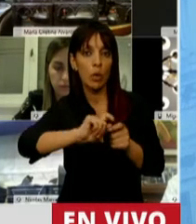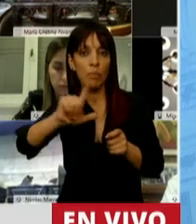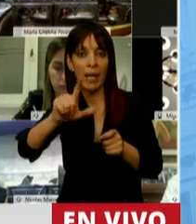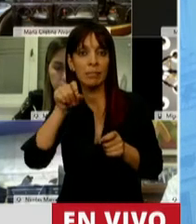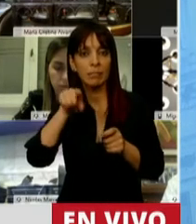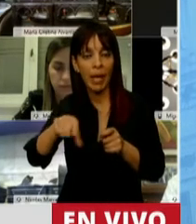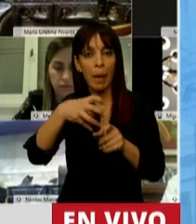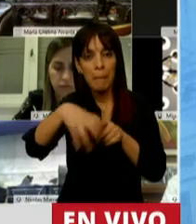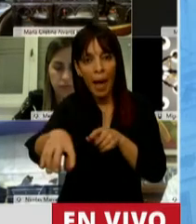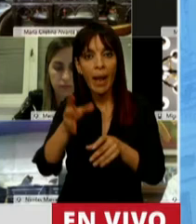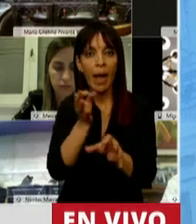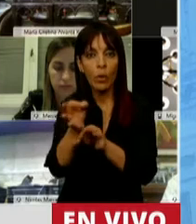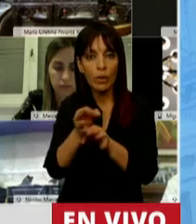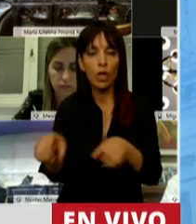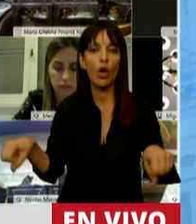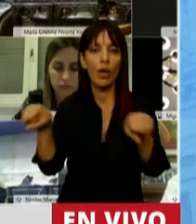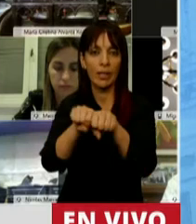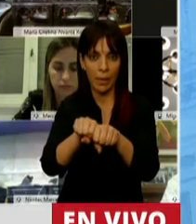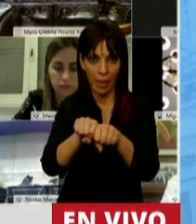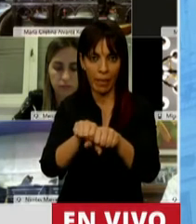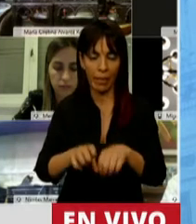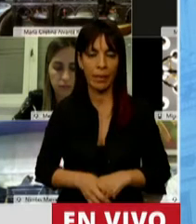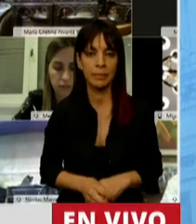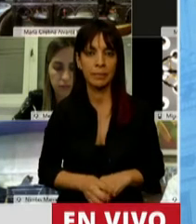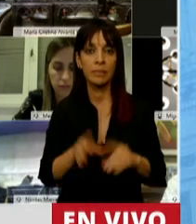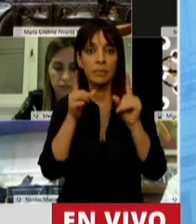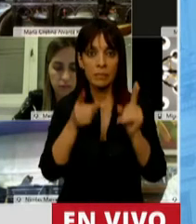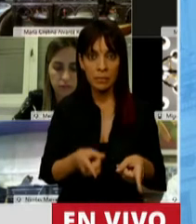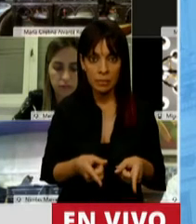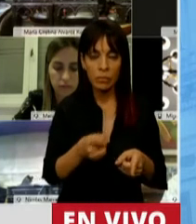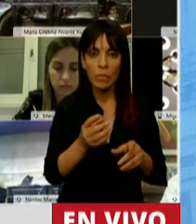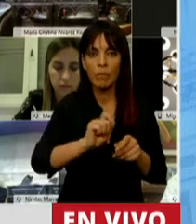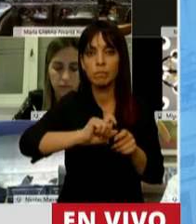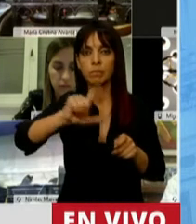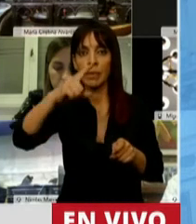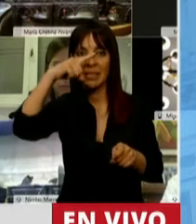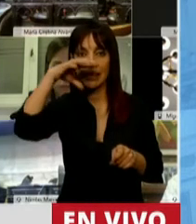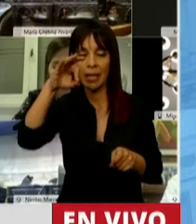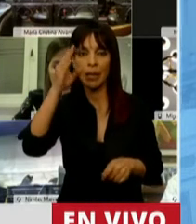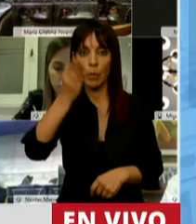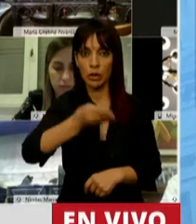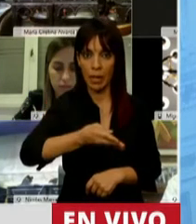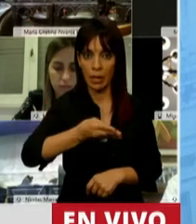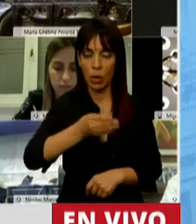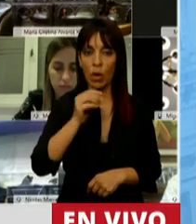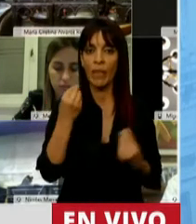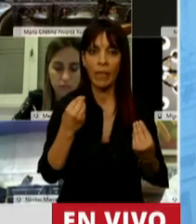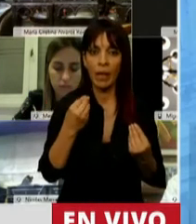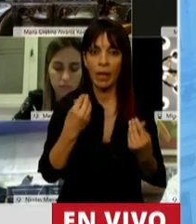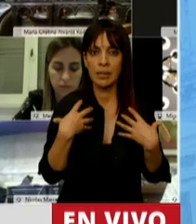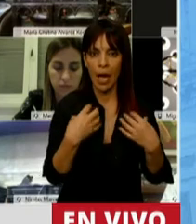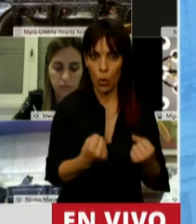la educación y a la conectividad. Representa un incremento de un 70% a la salud